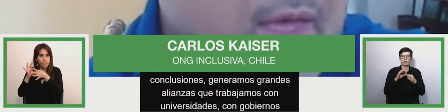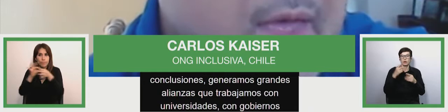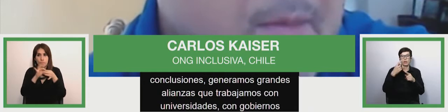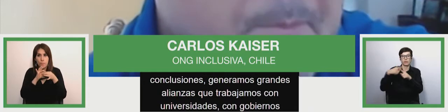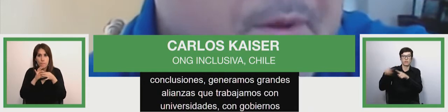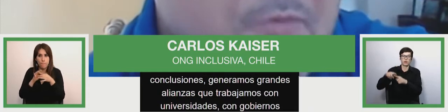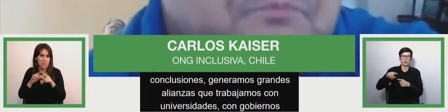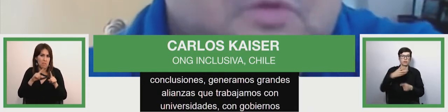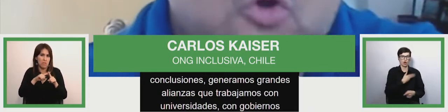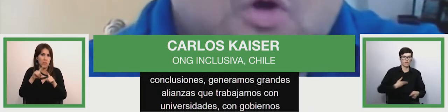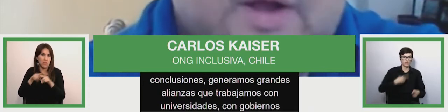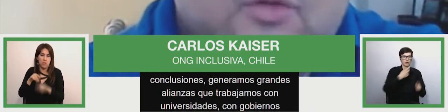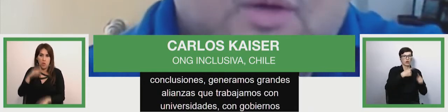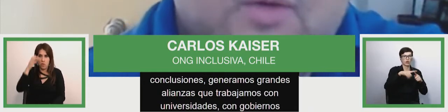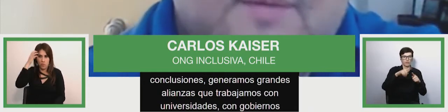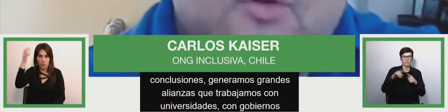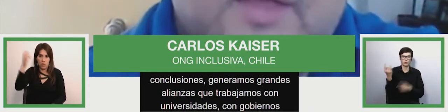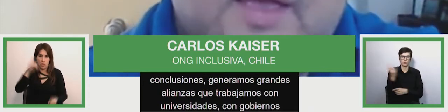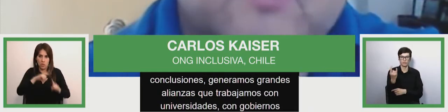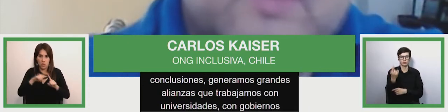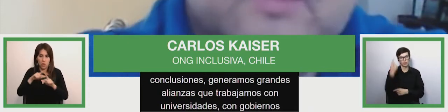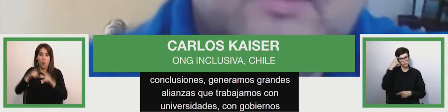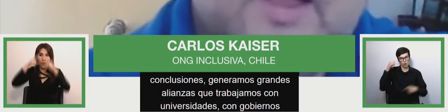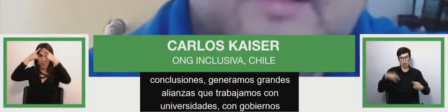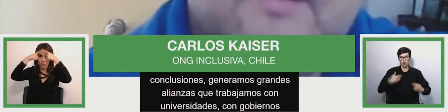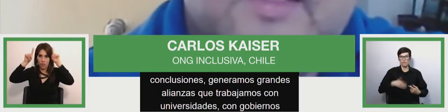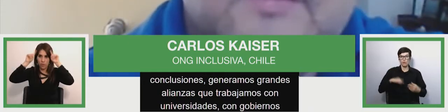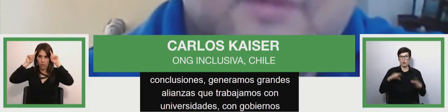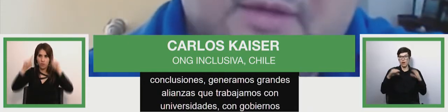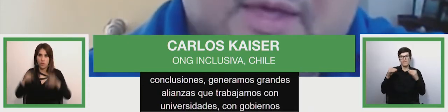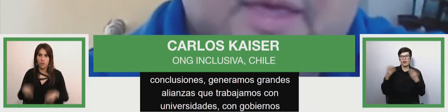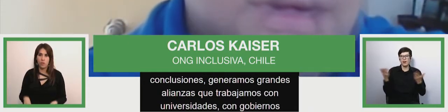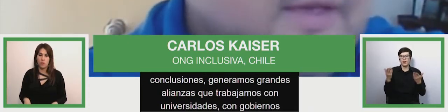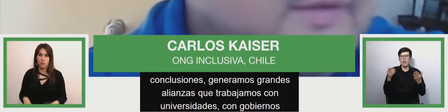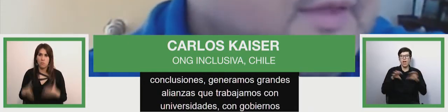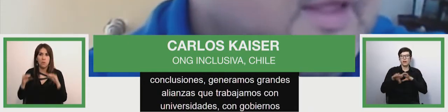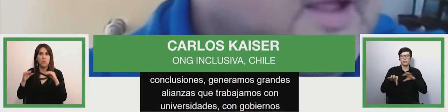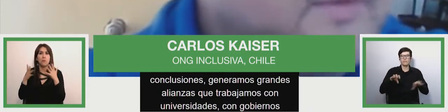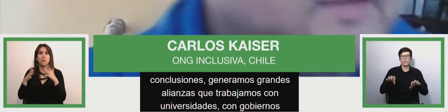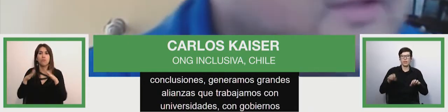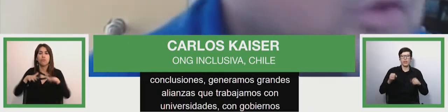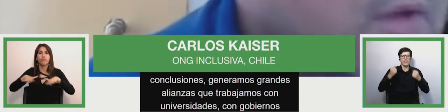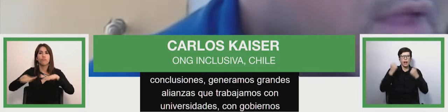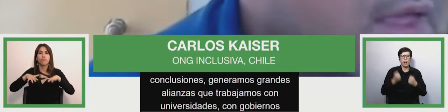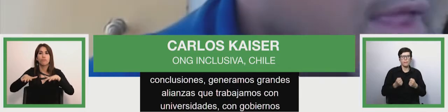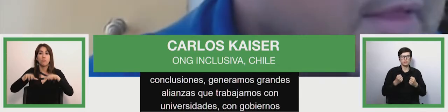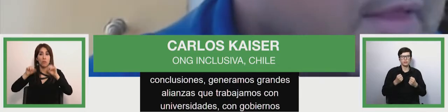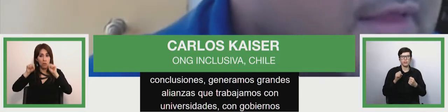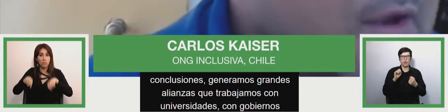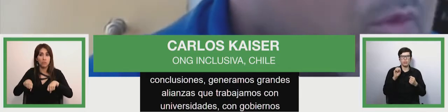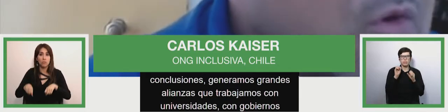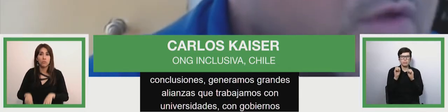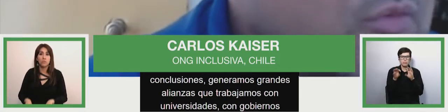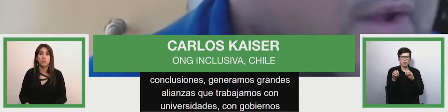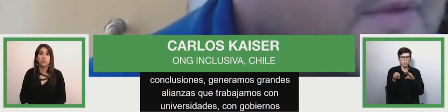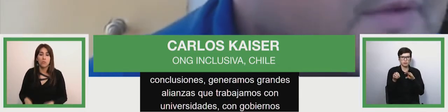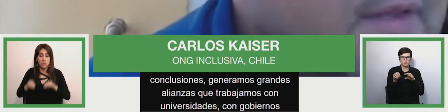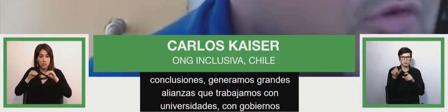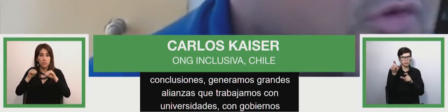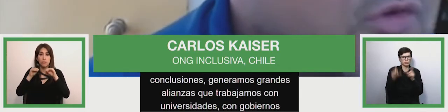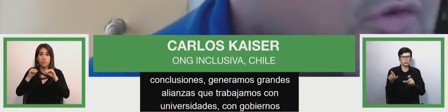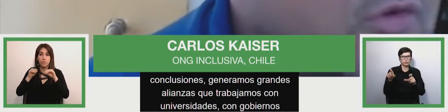pero lo concreto que voy a hablar hoy día es de una de nuestras actividades que es la capacitación que desde luego es una